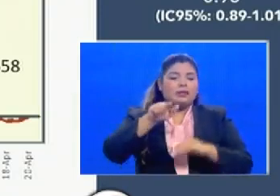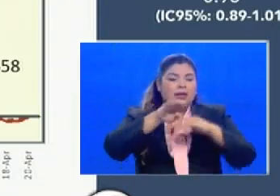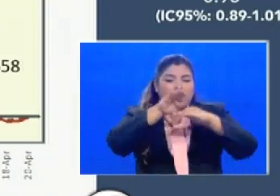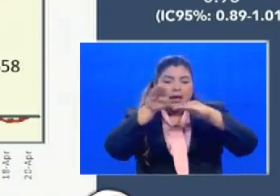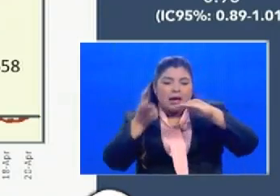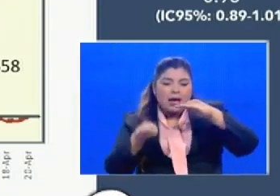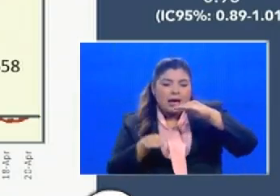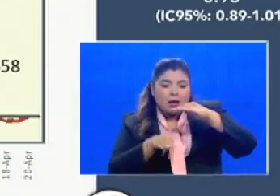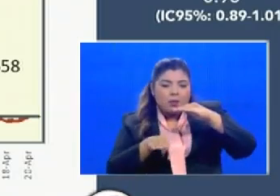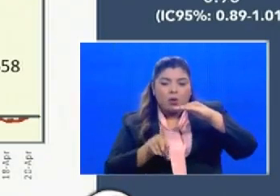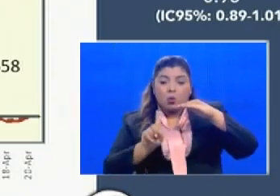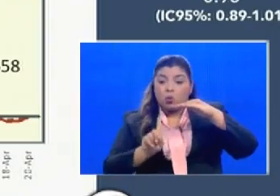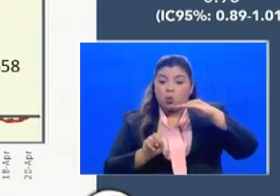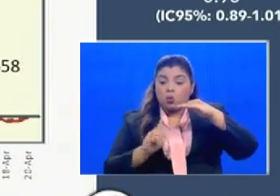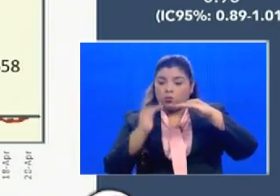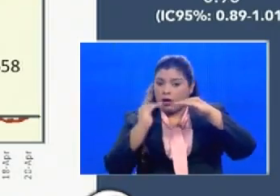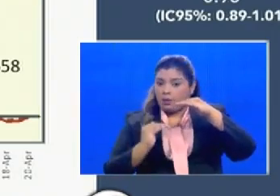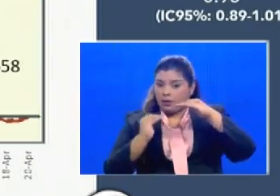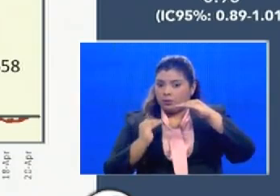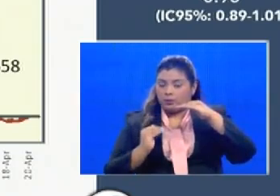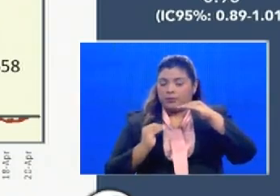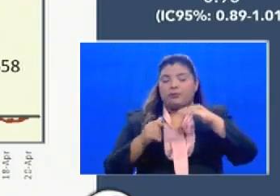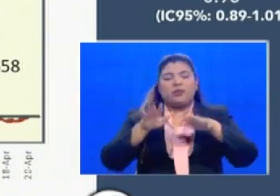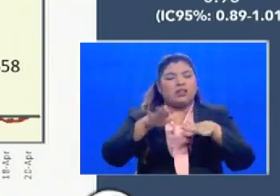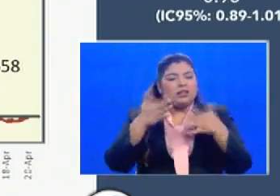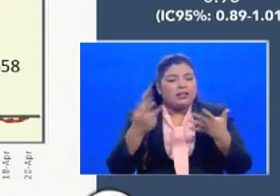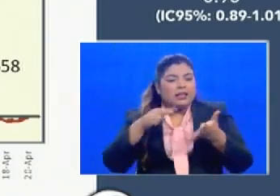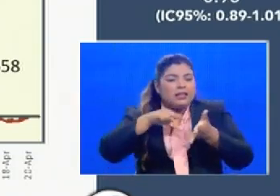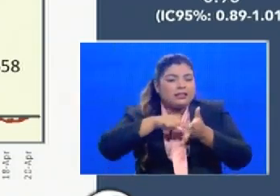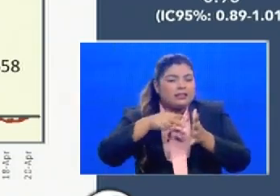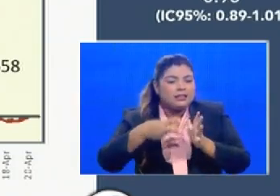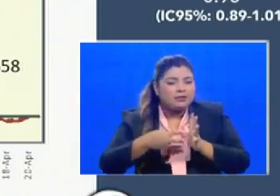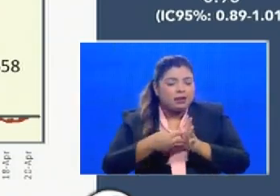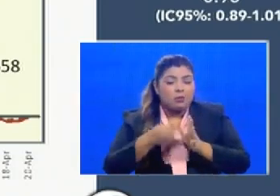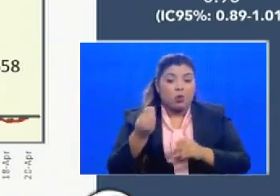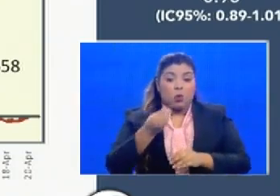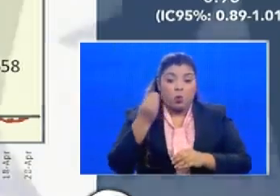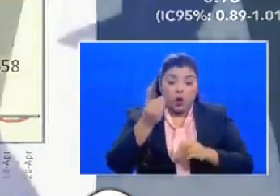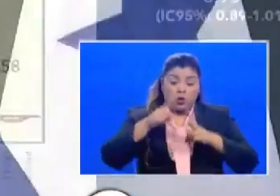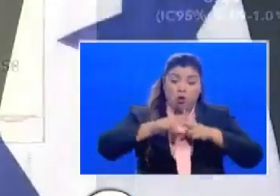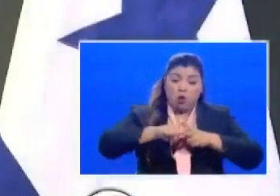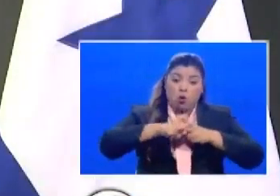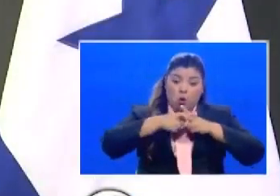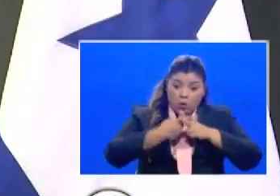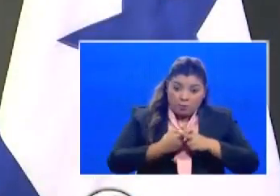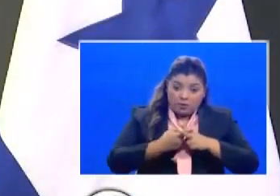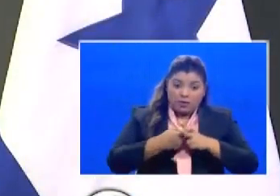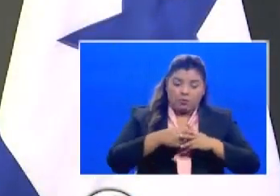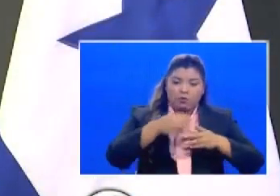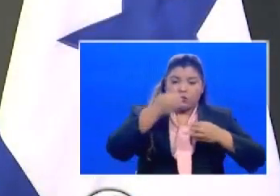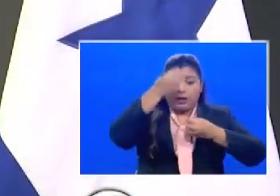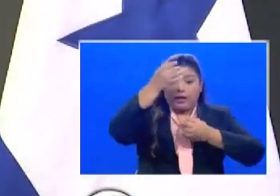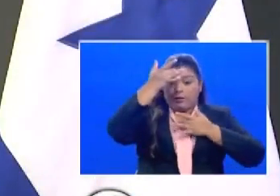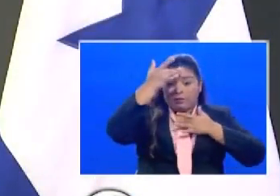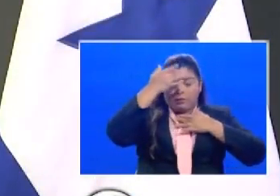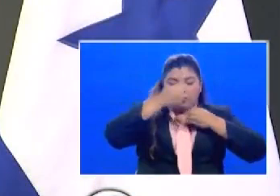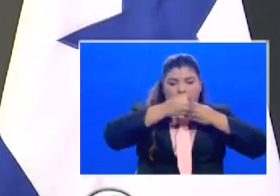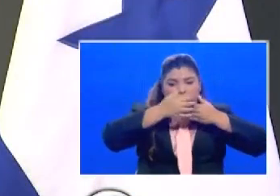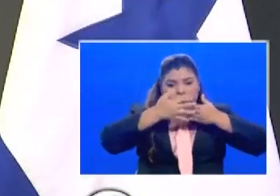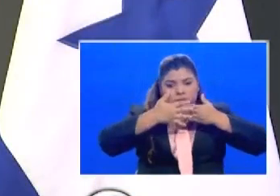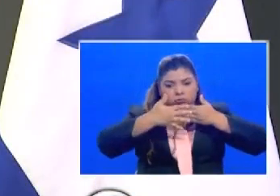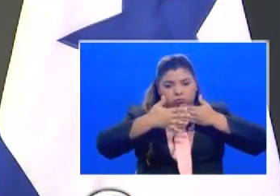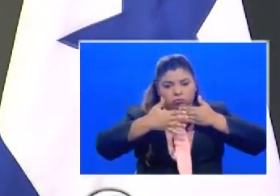debajo de uno, que lo que quiere indicar es que inicialmente se está alcanzando un nivel que se conoce como la